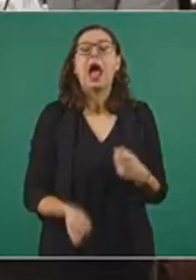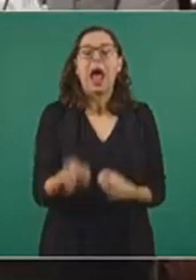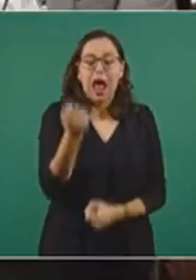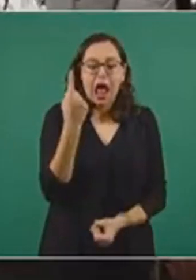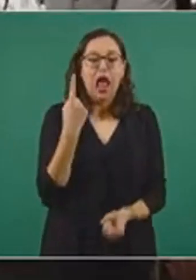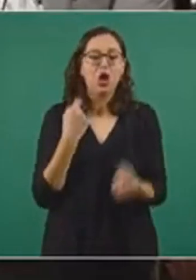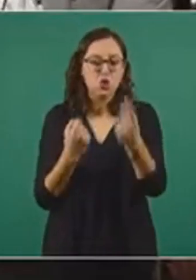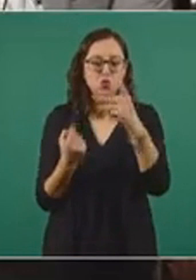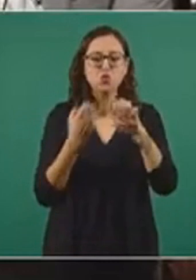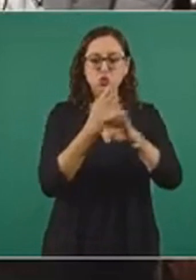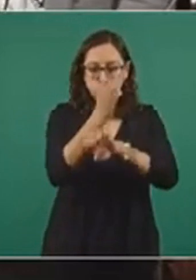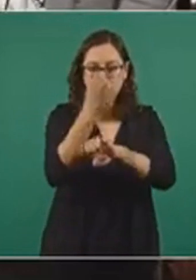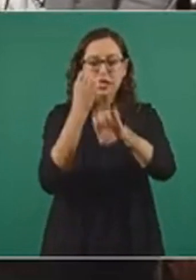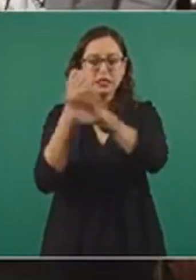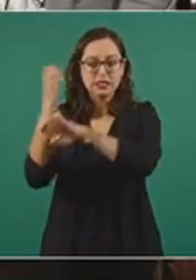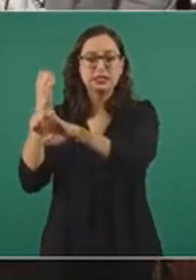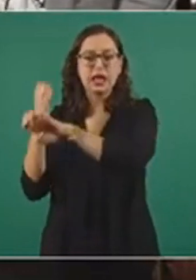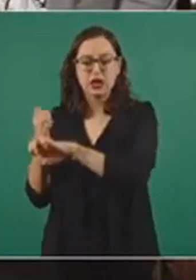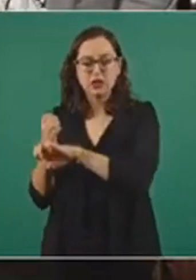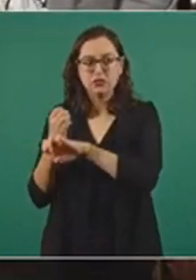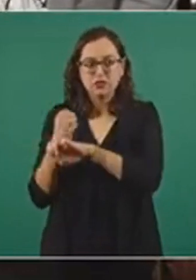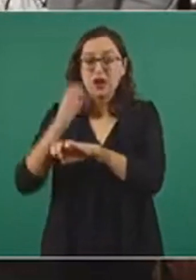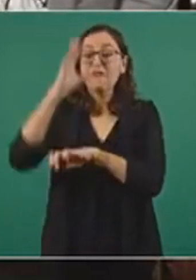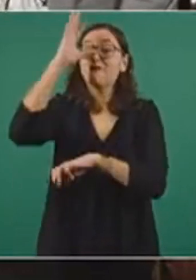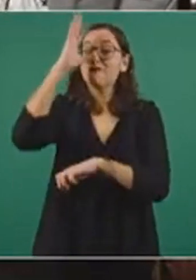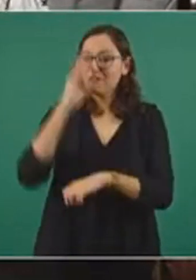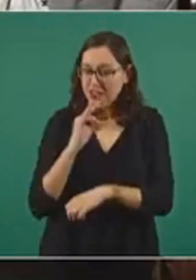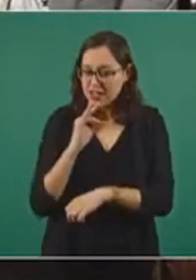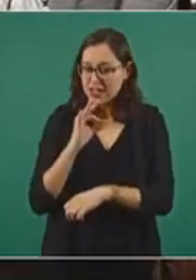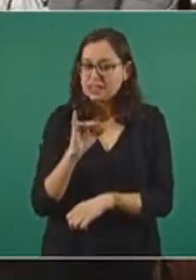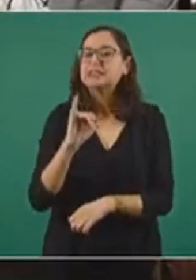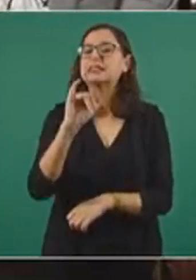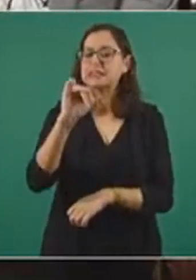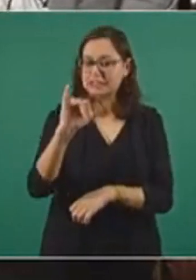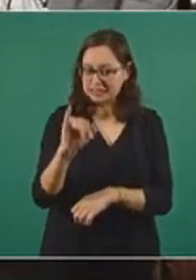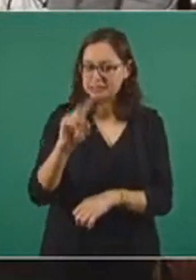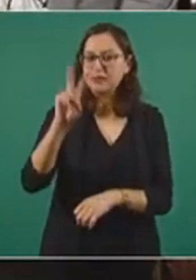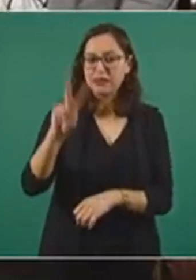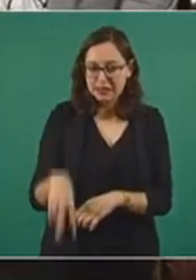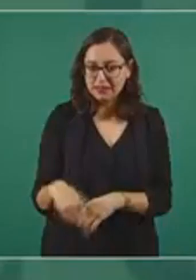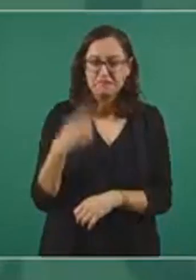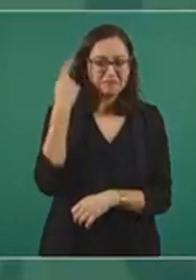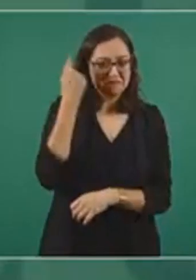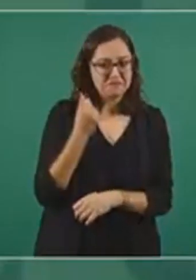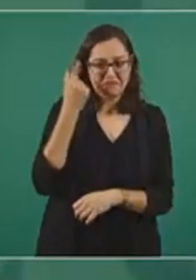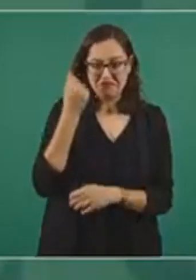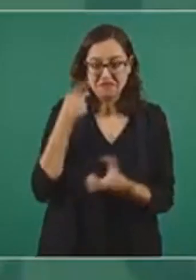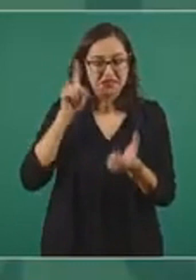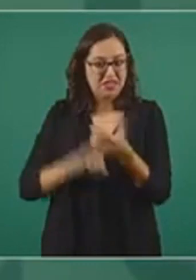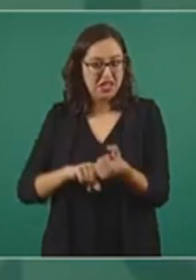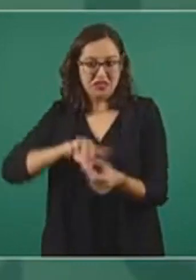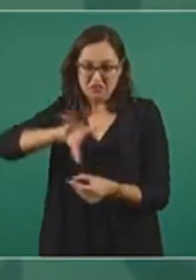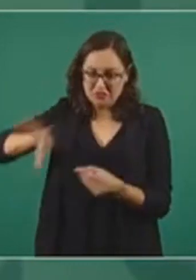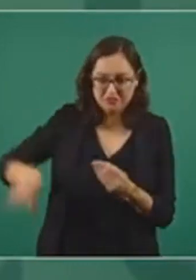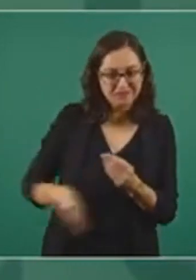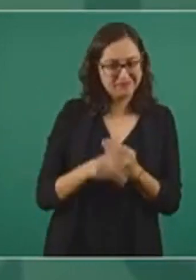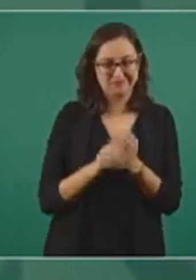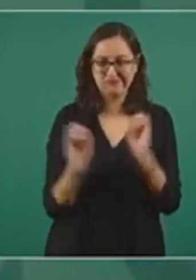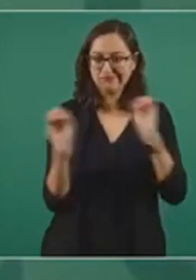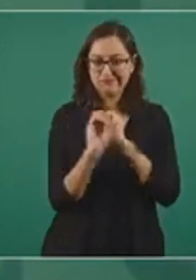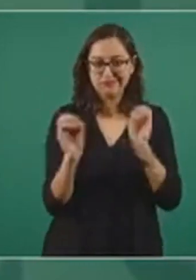estados, si es lo que nos han estado informando, sí se dio en los últimos años, pero se dio de manera no